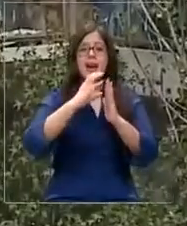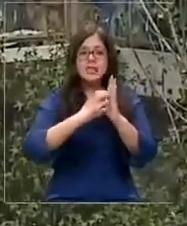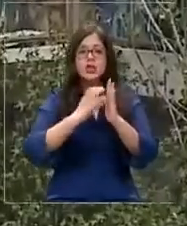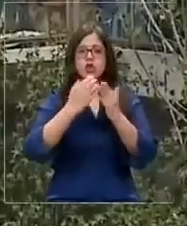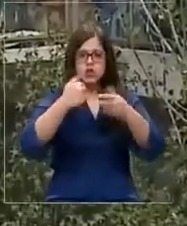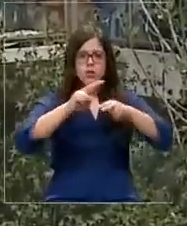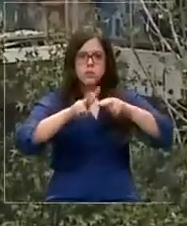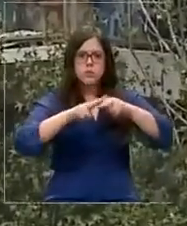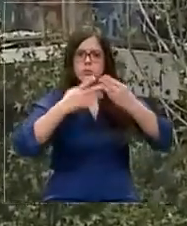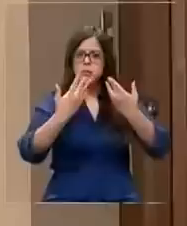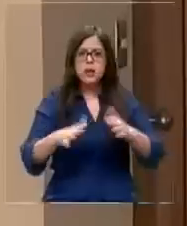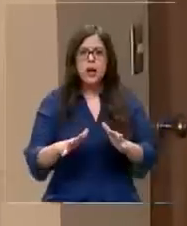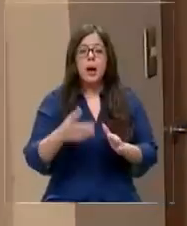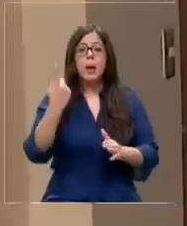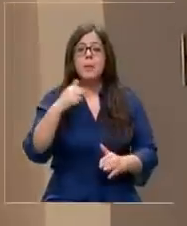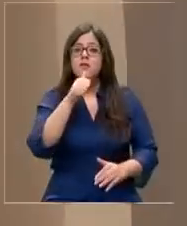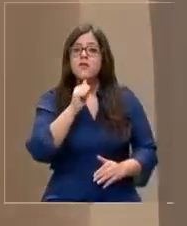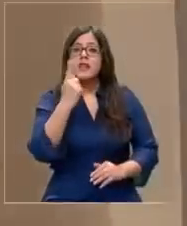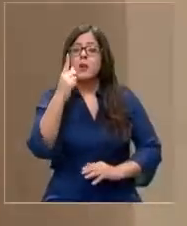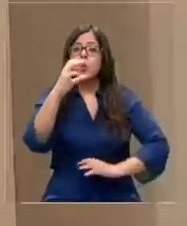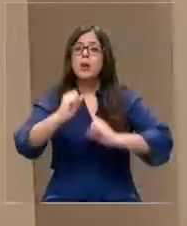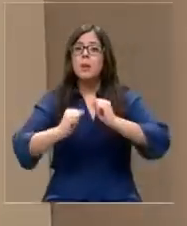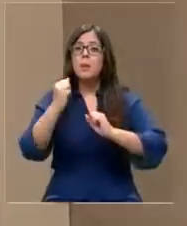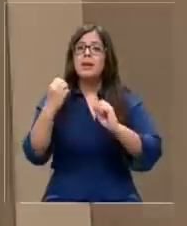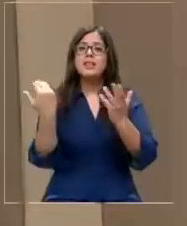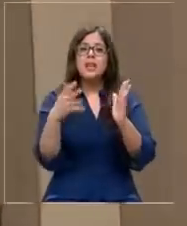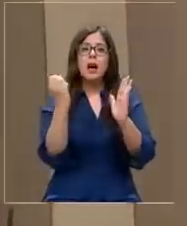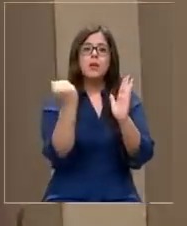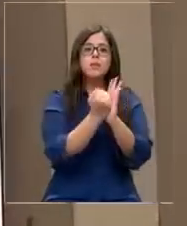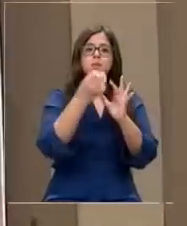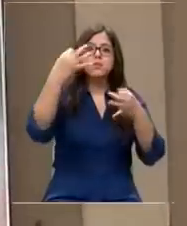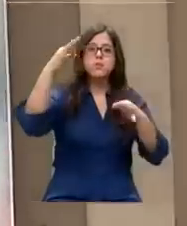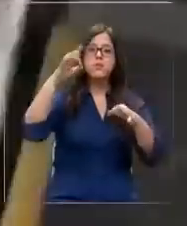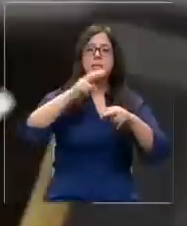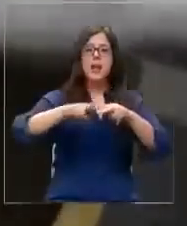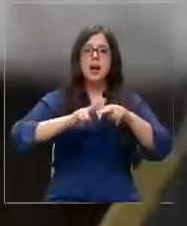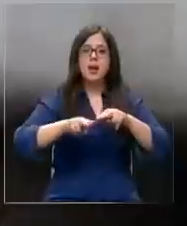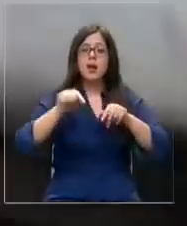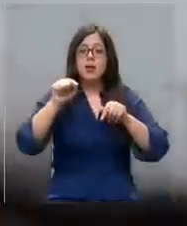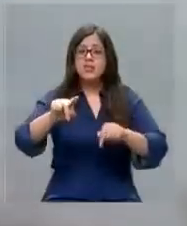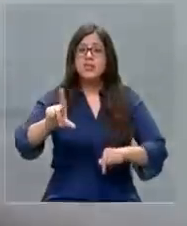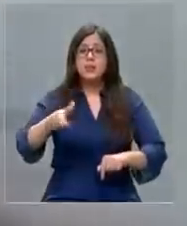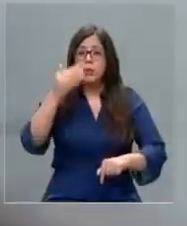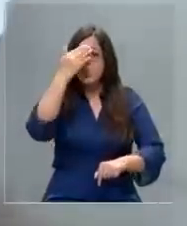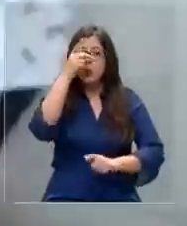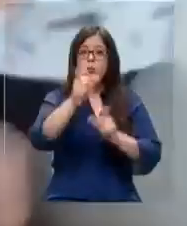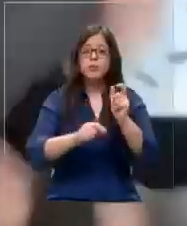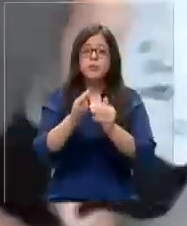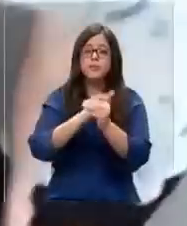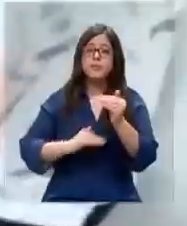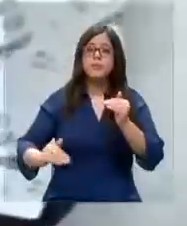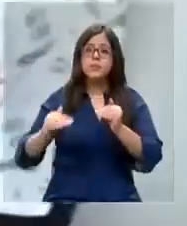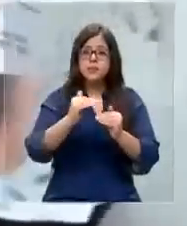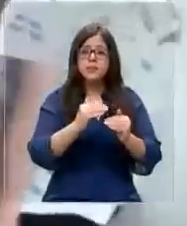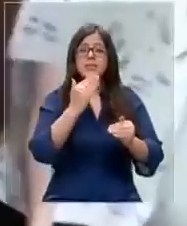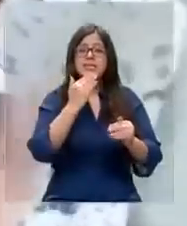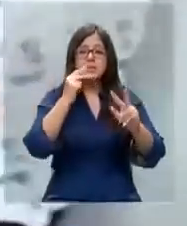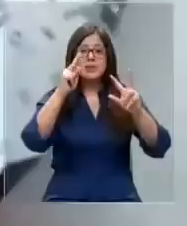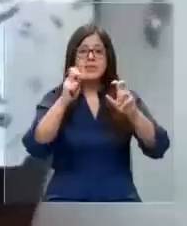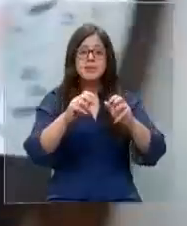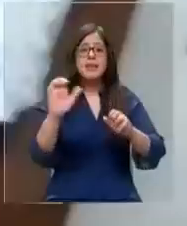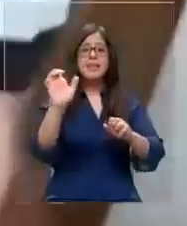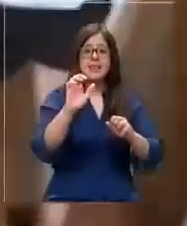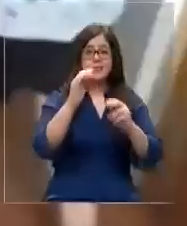fueron reparados, pero que falta que una empresa certifique los arreglos. Esta demora preocupa a los vecinos, más aún ante